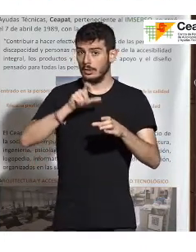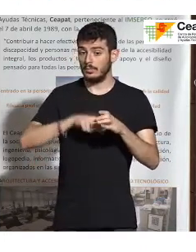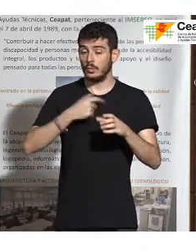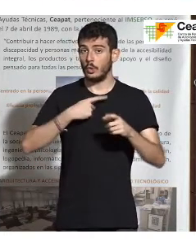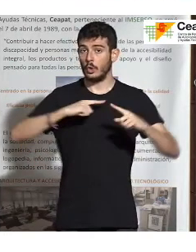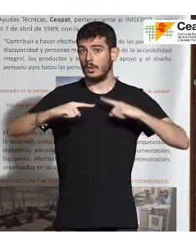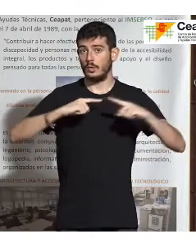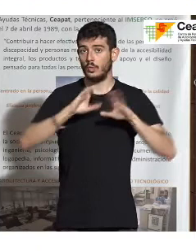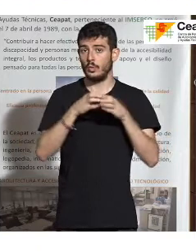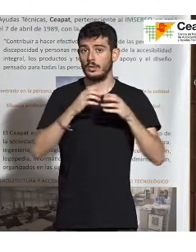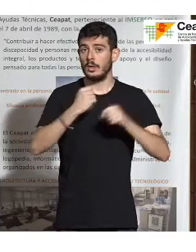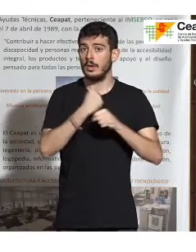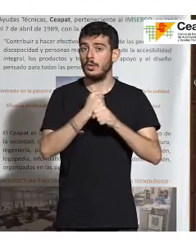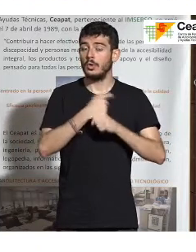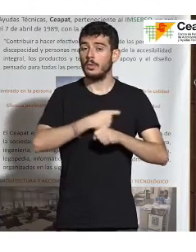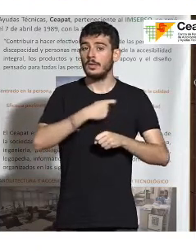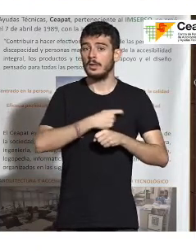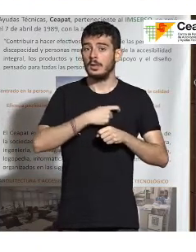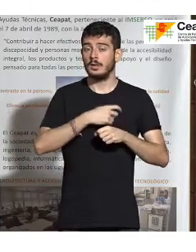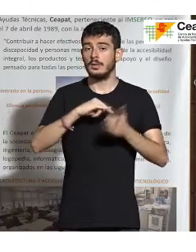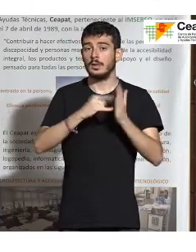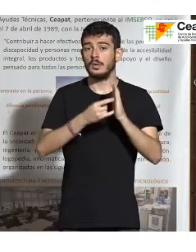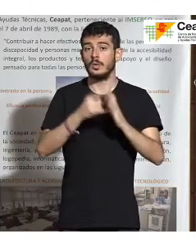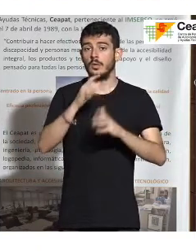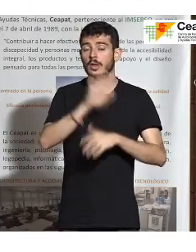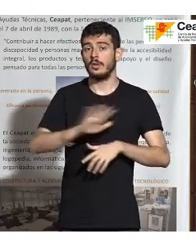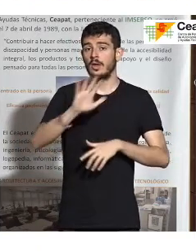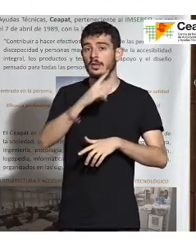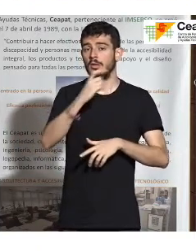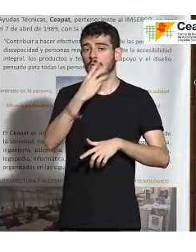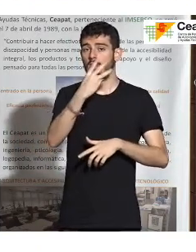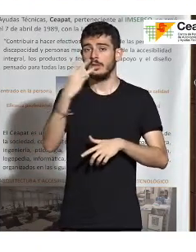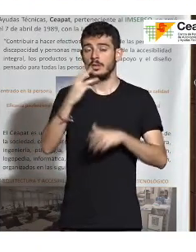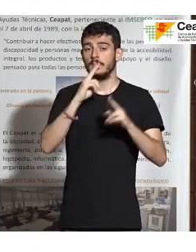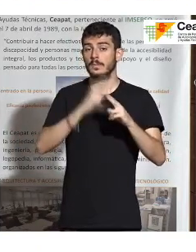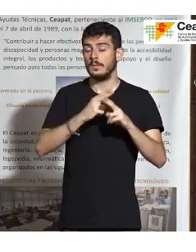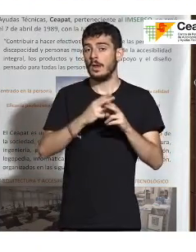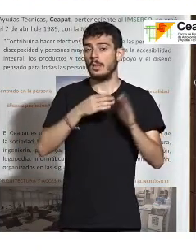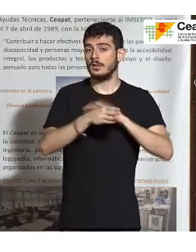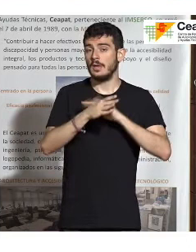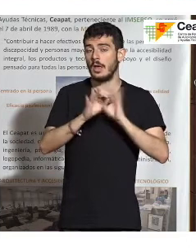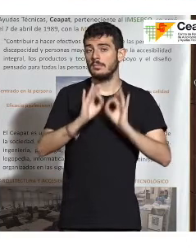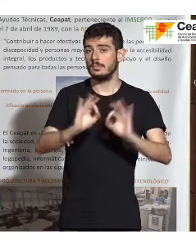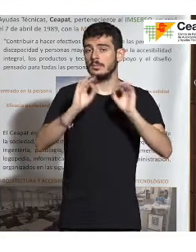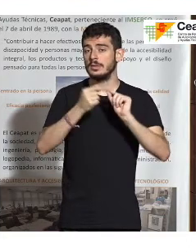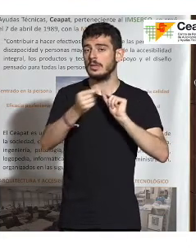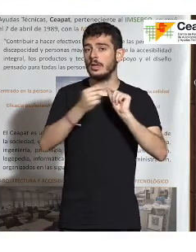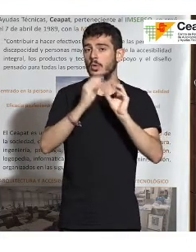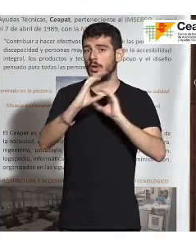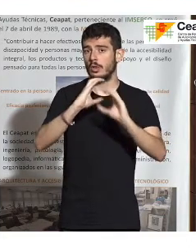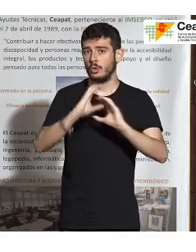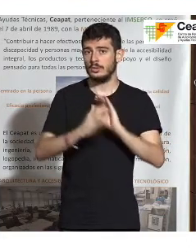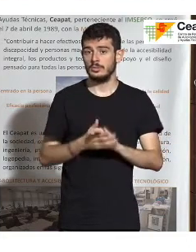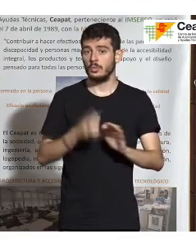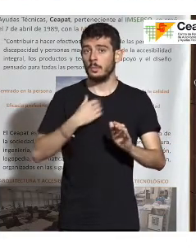en el Comité Técnico Nacional 133 que se llama Accesibilidad de las Telecomunicaciones. Yo recibo en mi mail